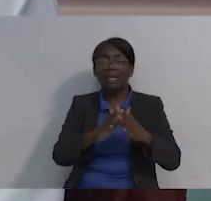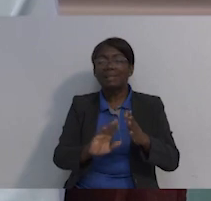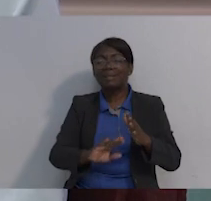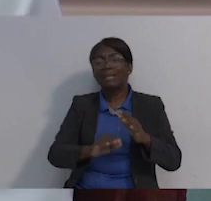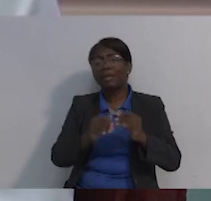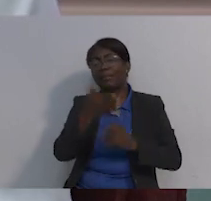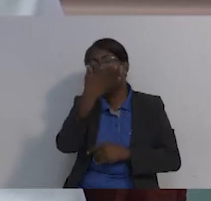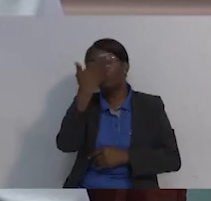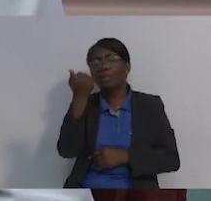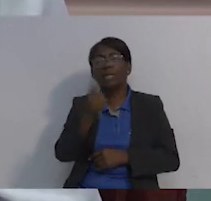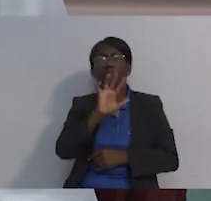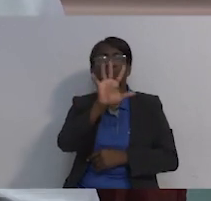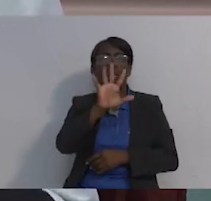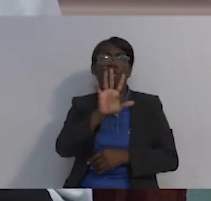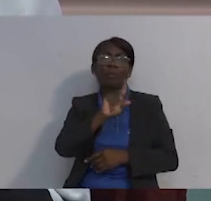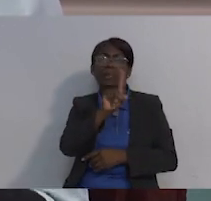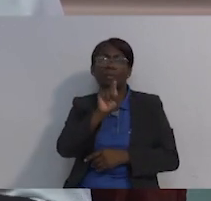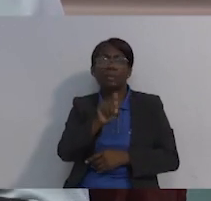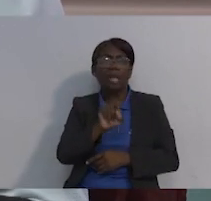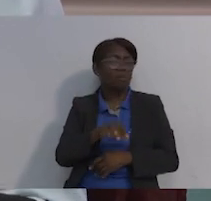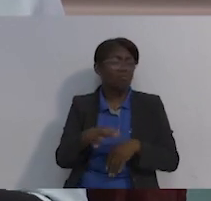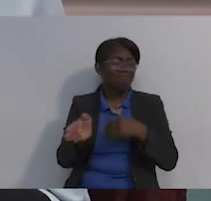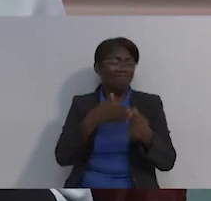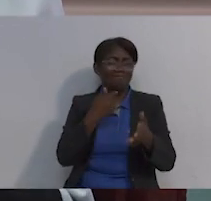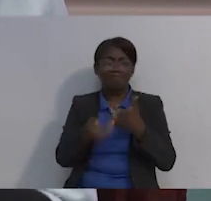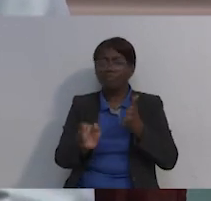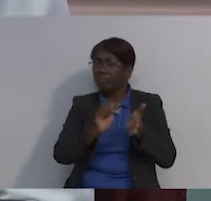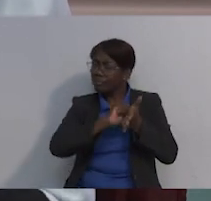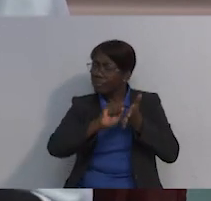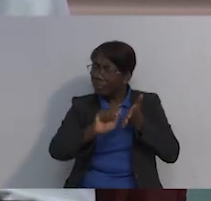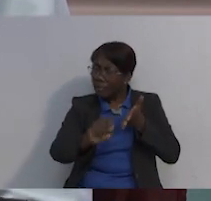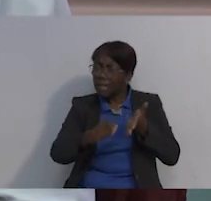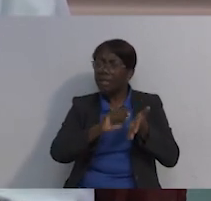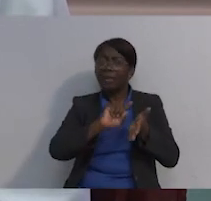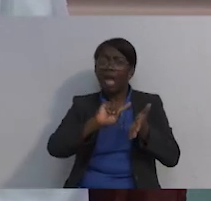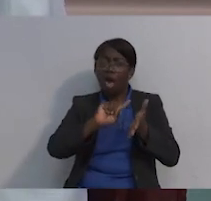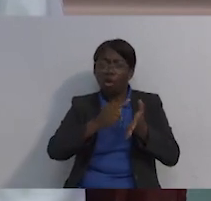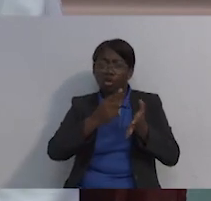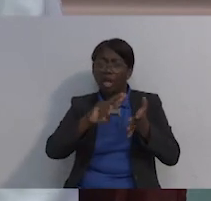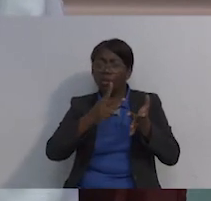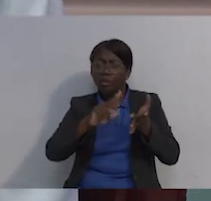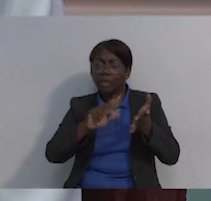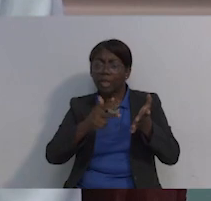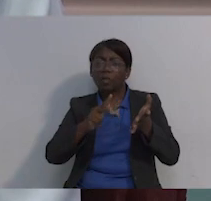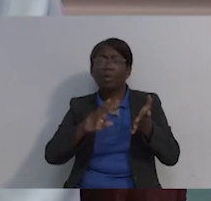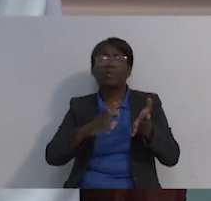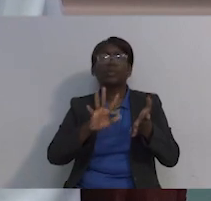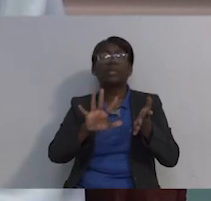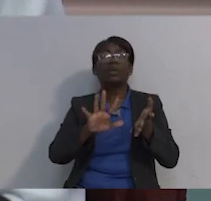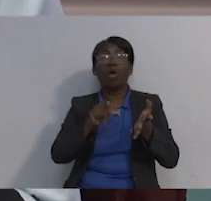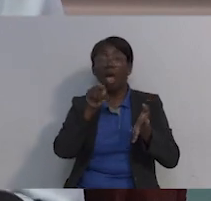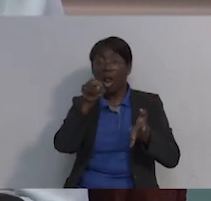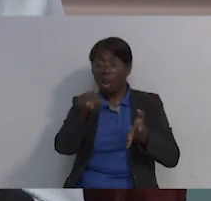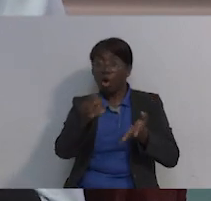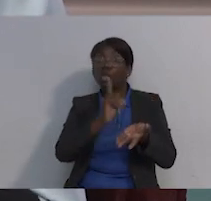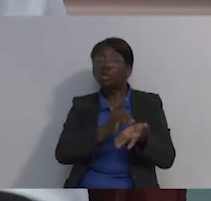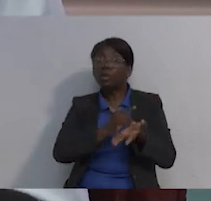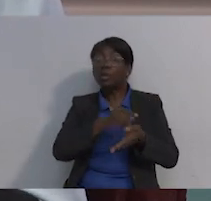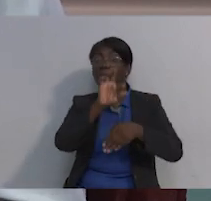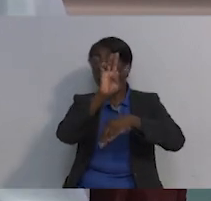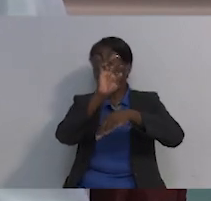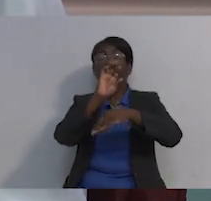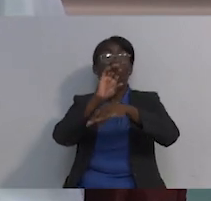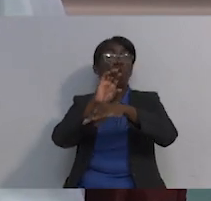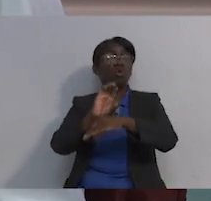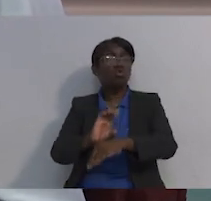Ya los doctores están acostumbrados a que los pacientes llegan mucho más instruidos que antes. Y lo otro que hay que tener